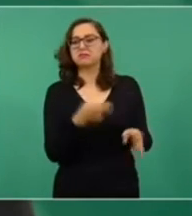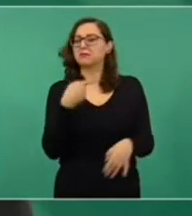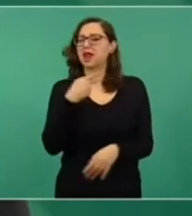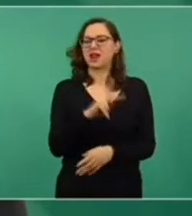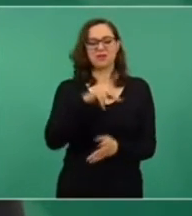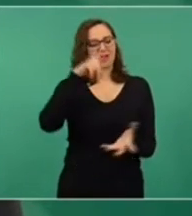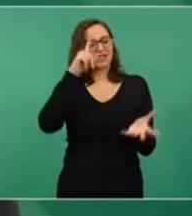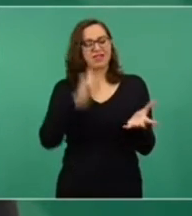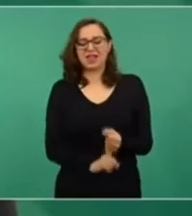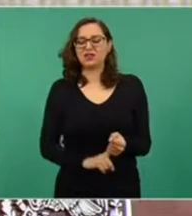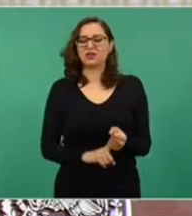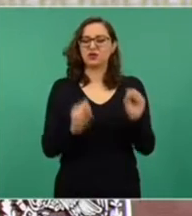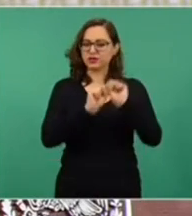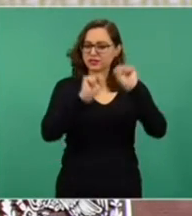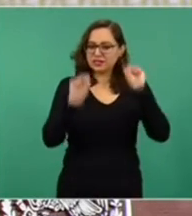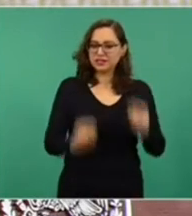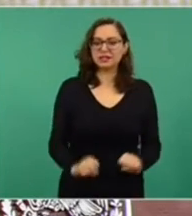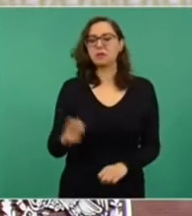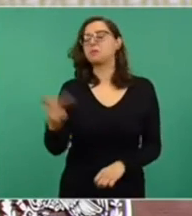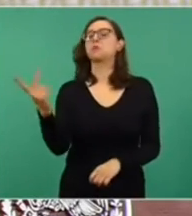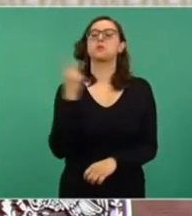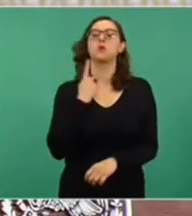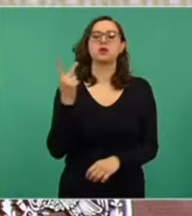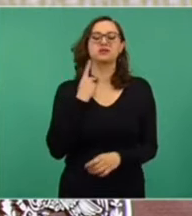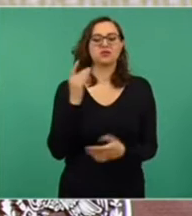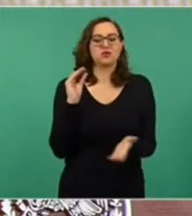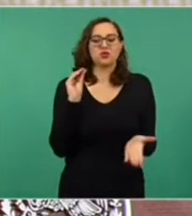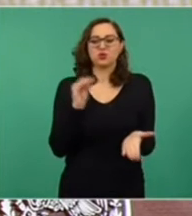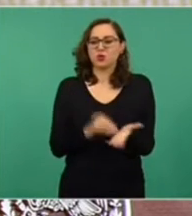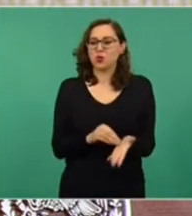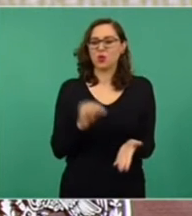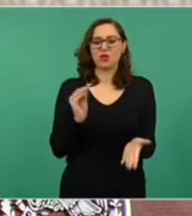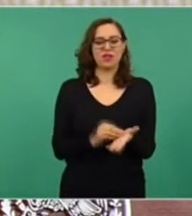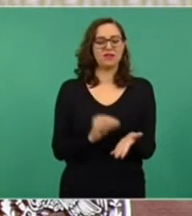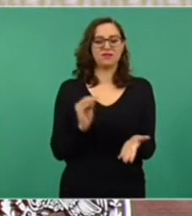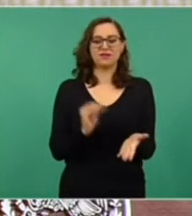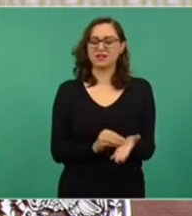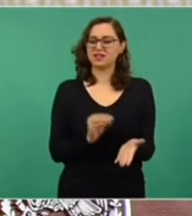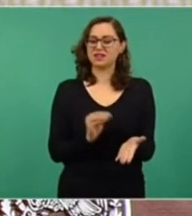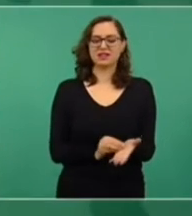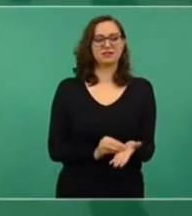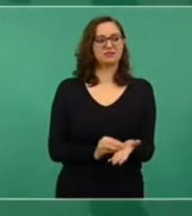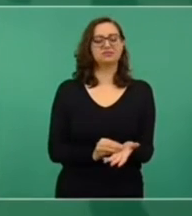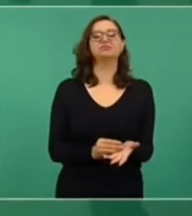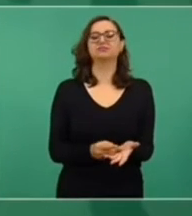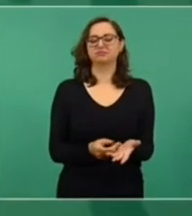políticos verticales de